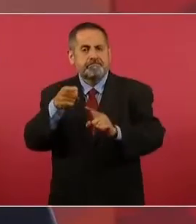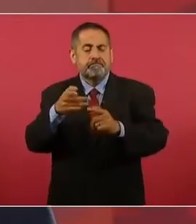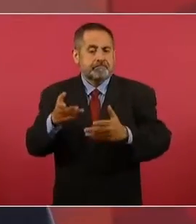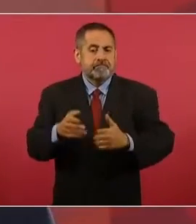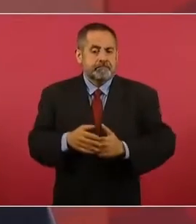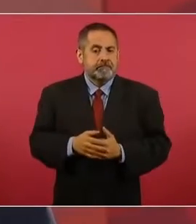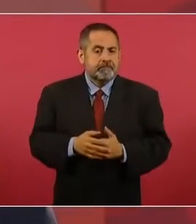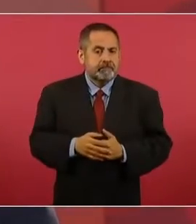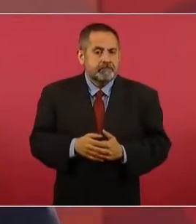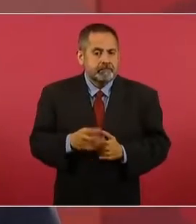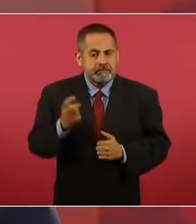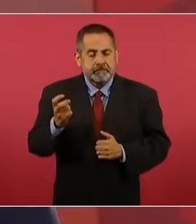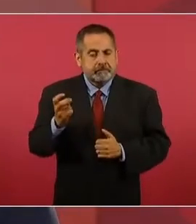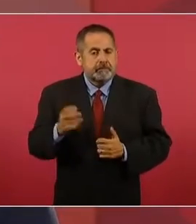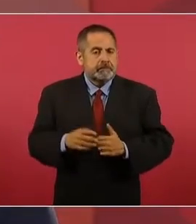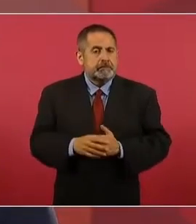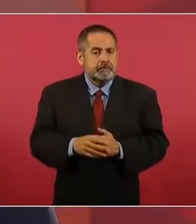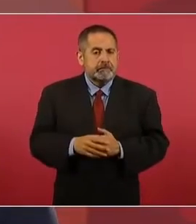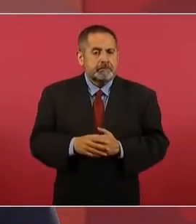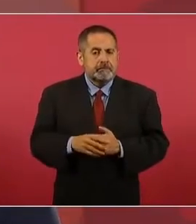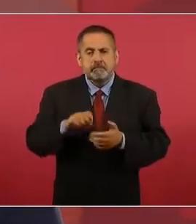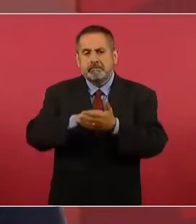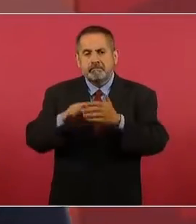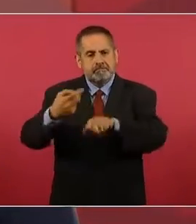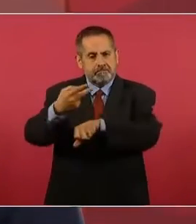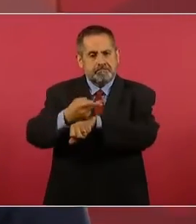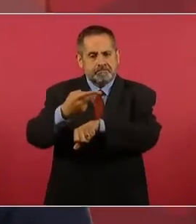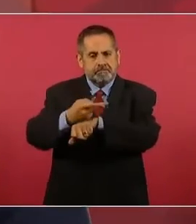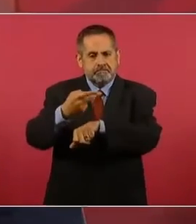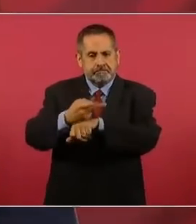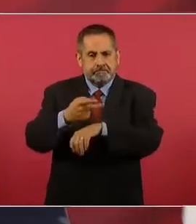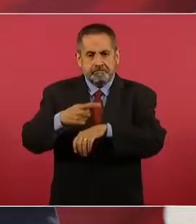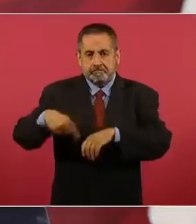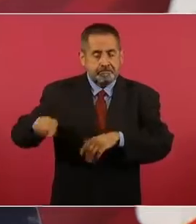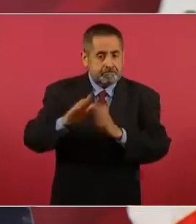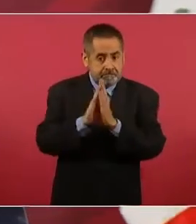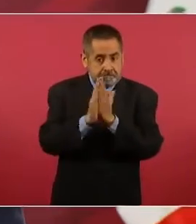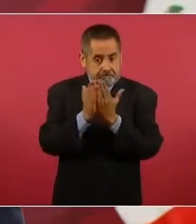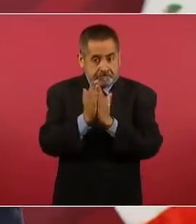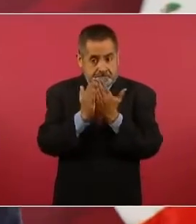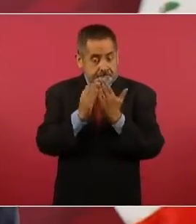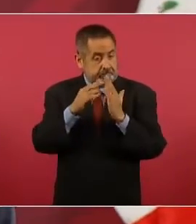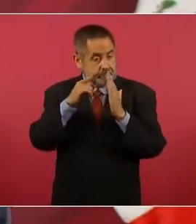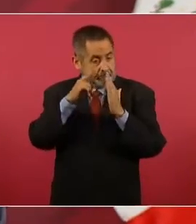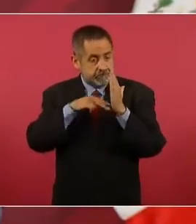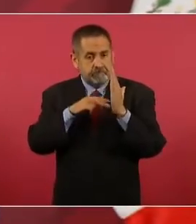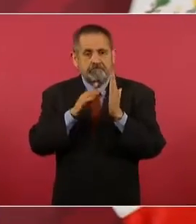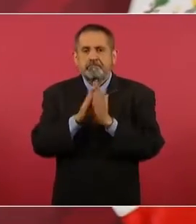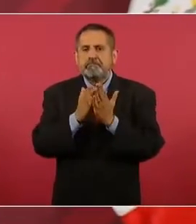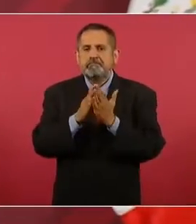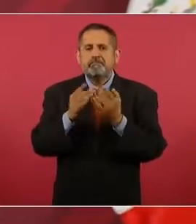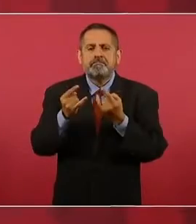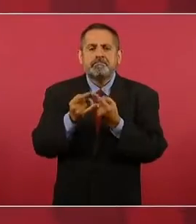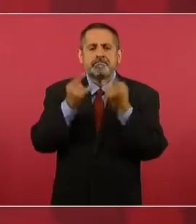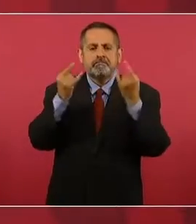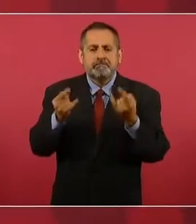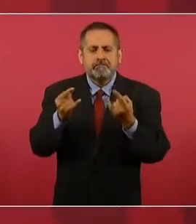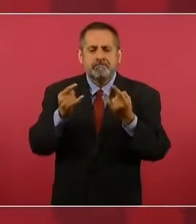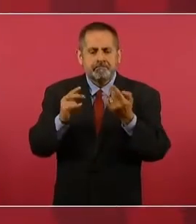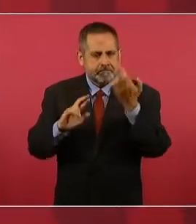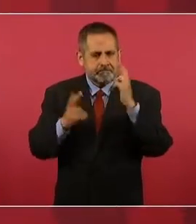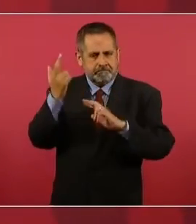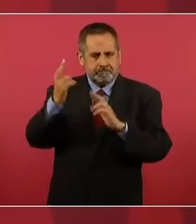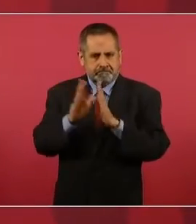En la preparatoria, los libros de historia de la